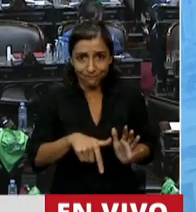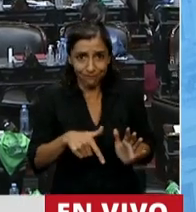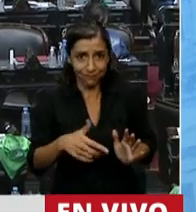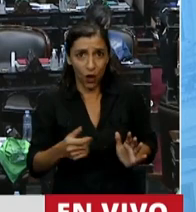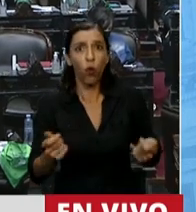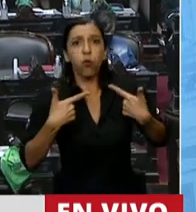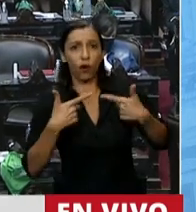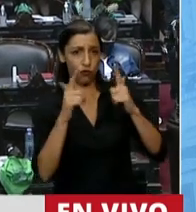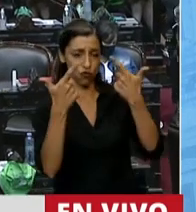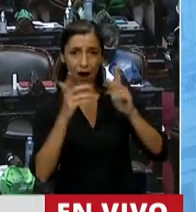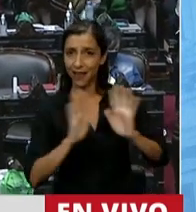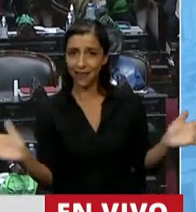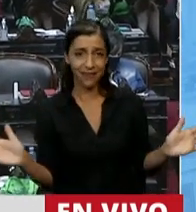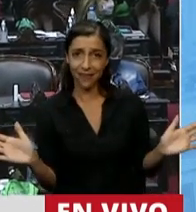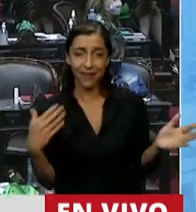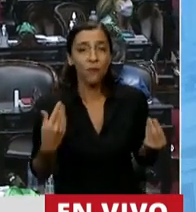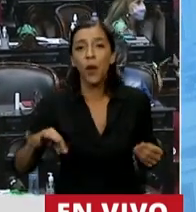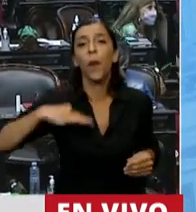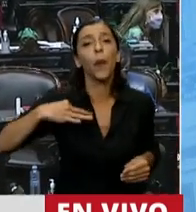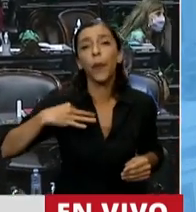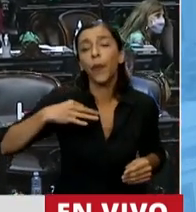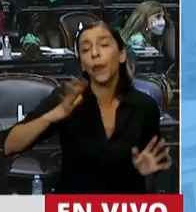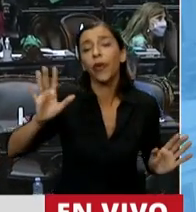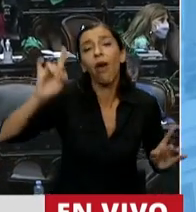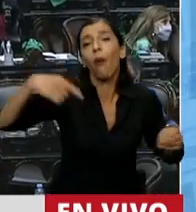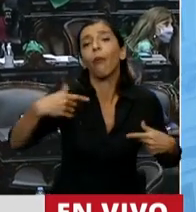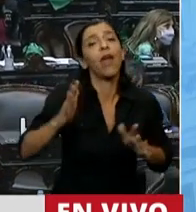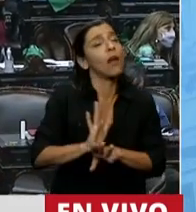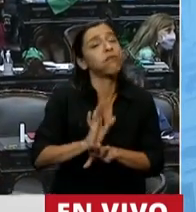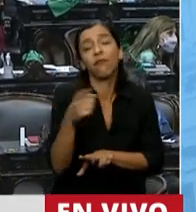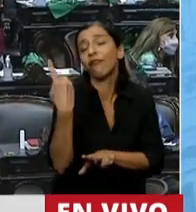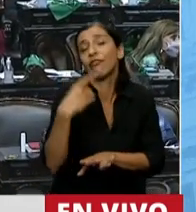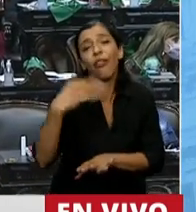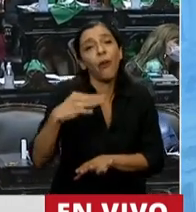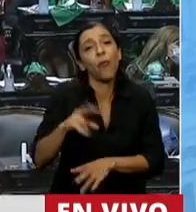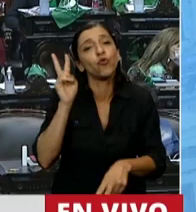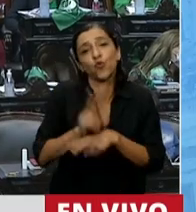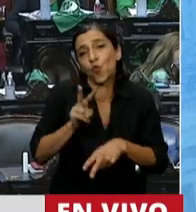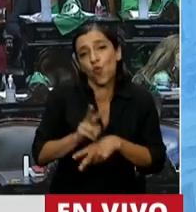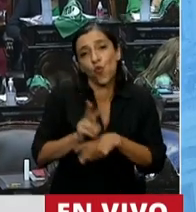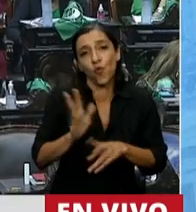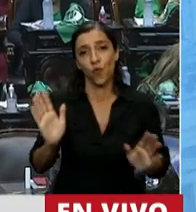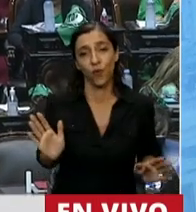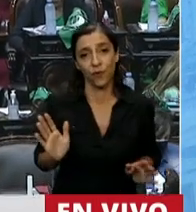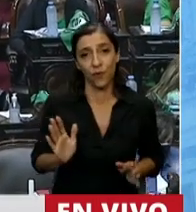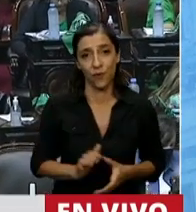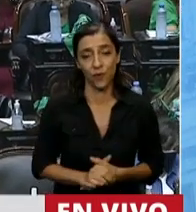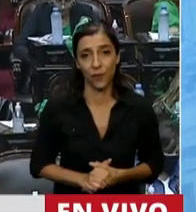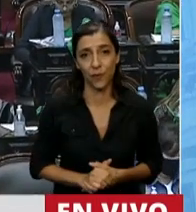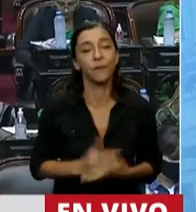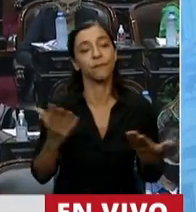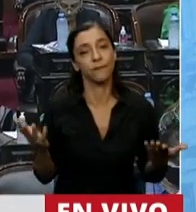porque no fue dada y nos corresponde cuidarla. De lo que se trata, presidente,